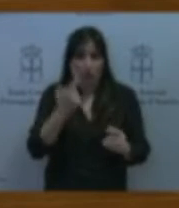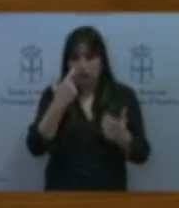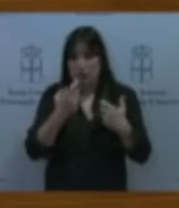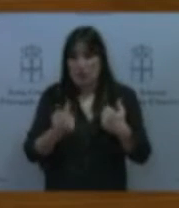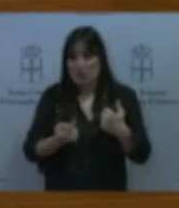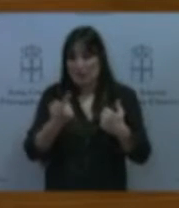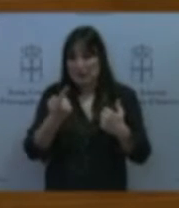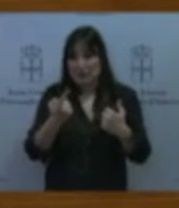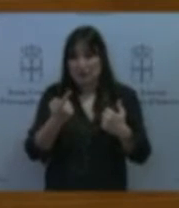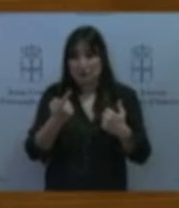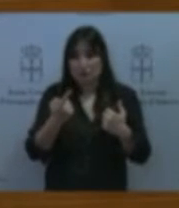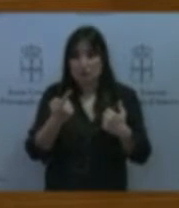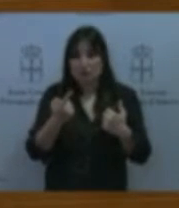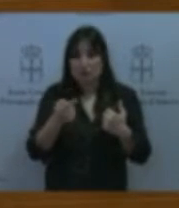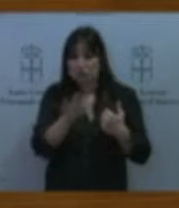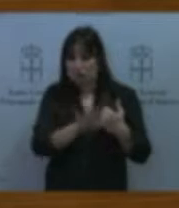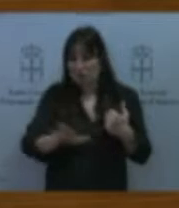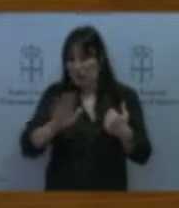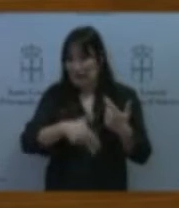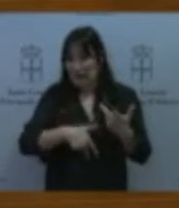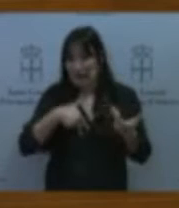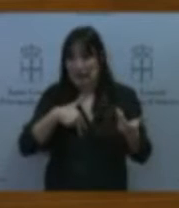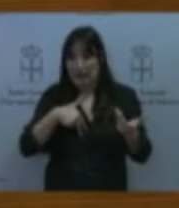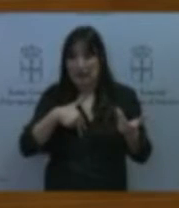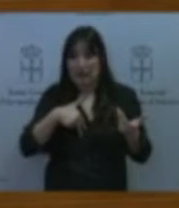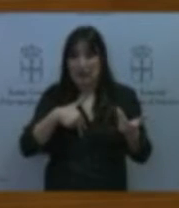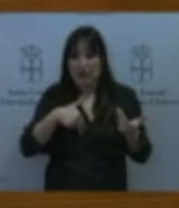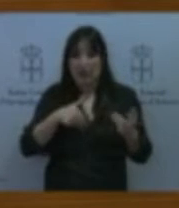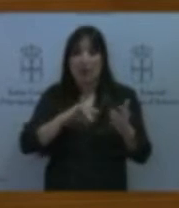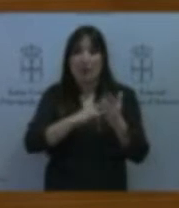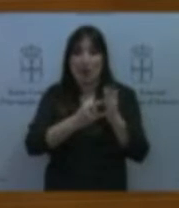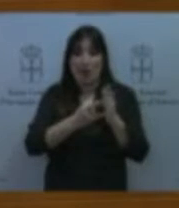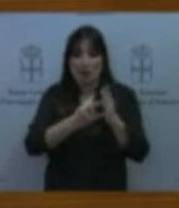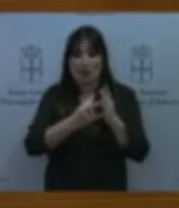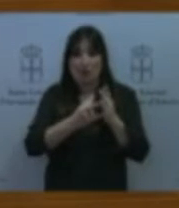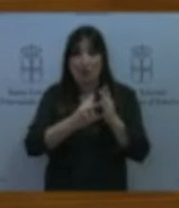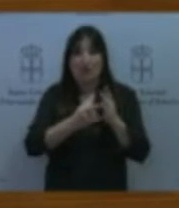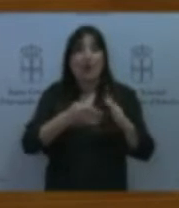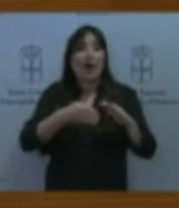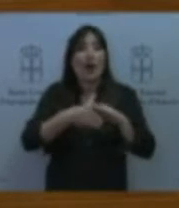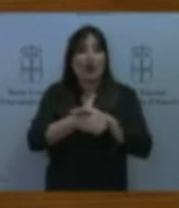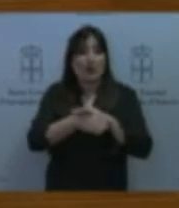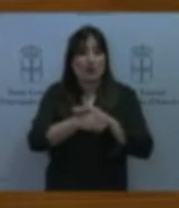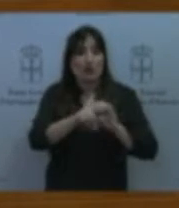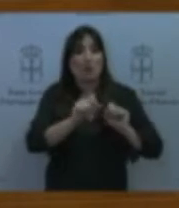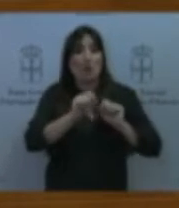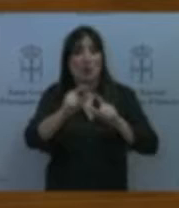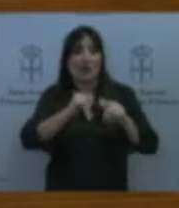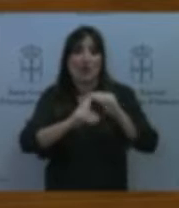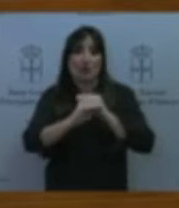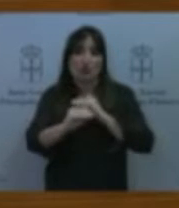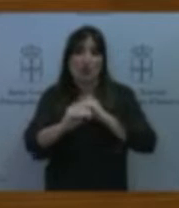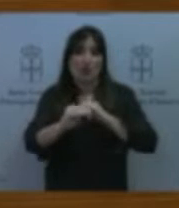del plan director, y los accesos y movilidad sostenible a los principales equipamientos de